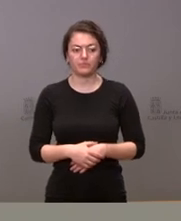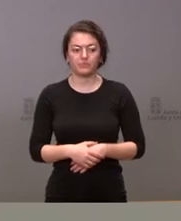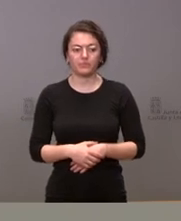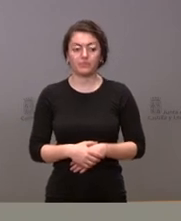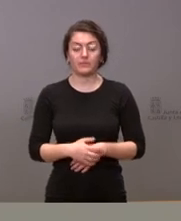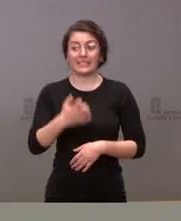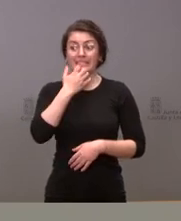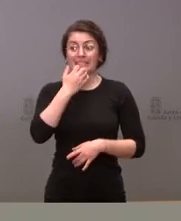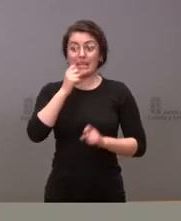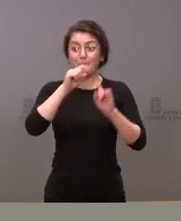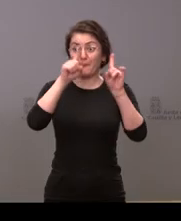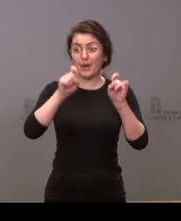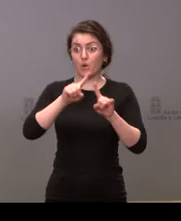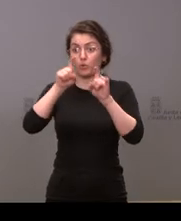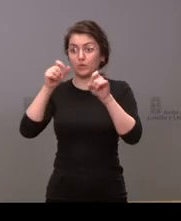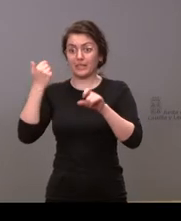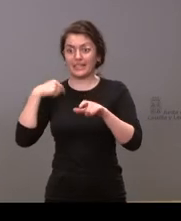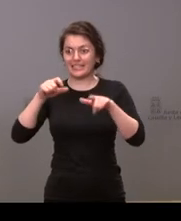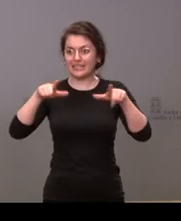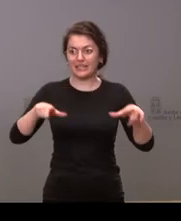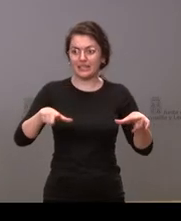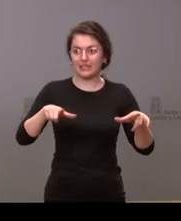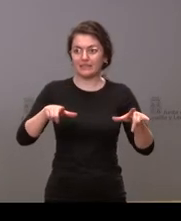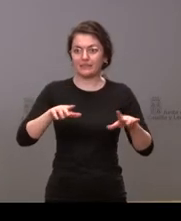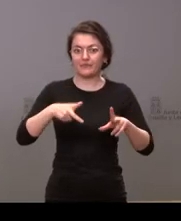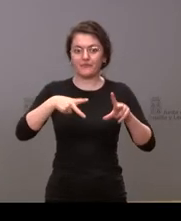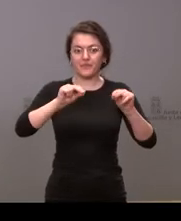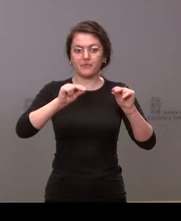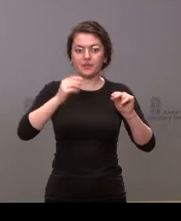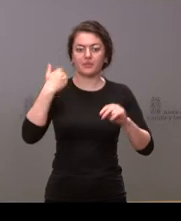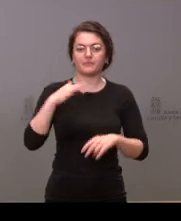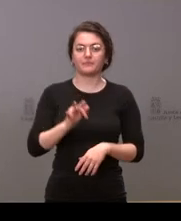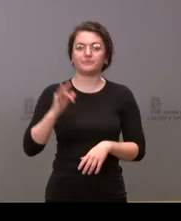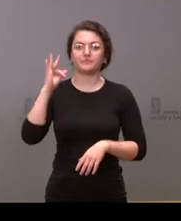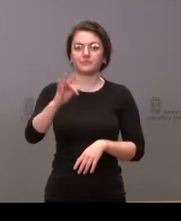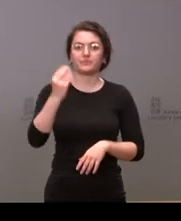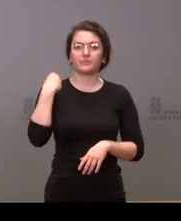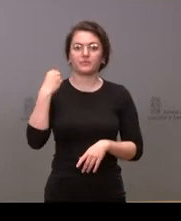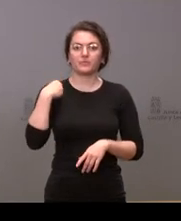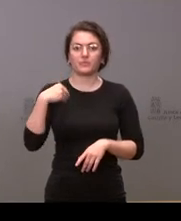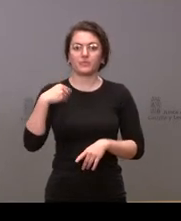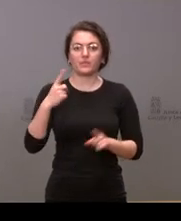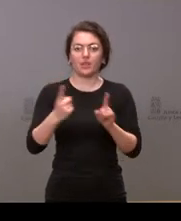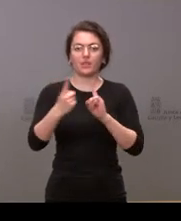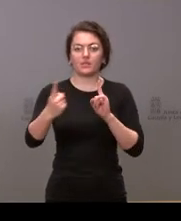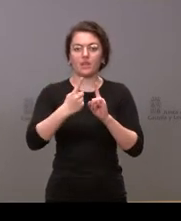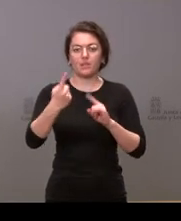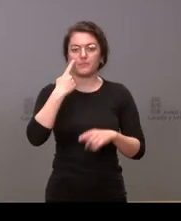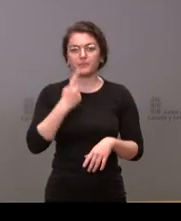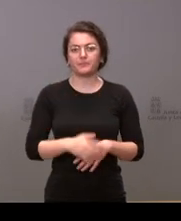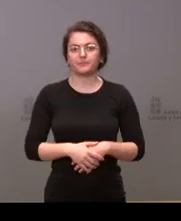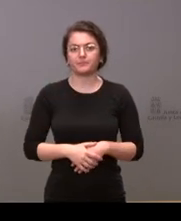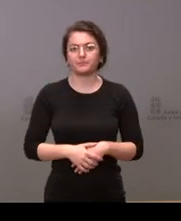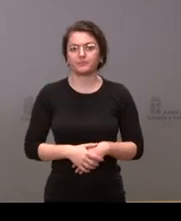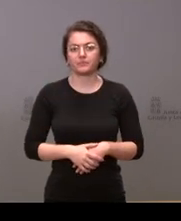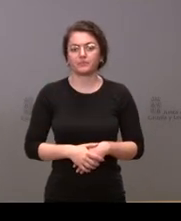si no tenemos más preguntas en la sala vamos a dar paso como siempre a los compañeros que nos siguen por videoconferencia hoy iniciamos